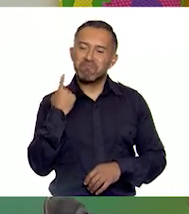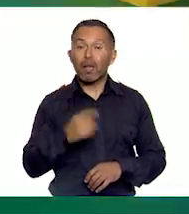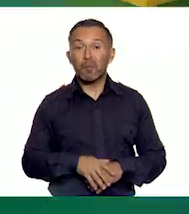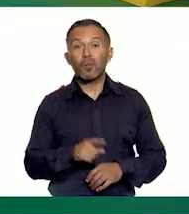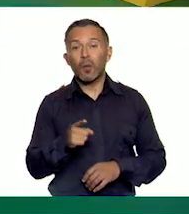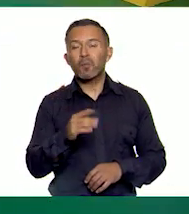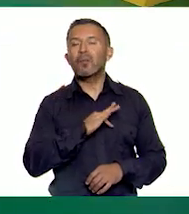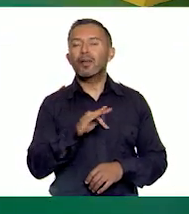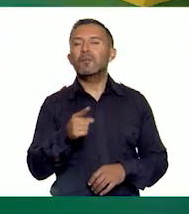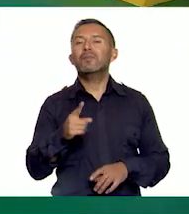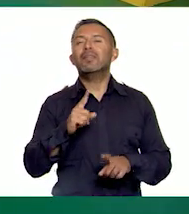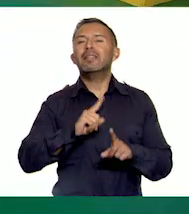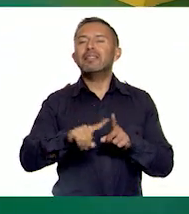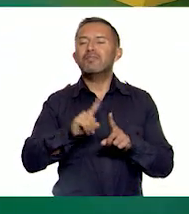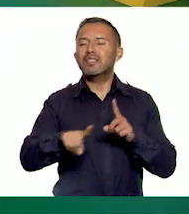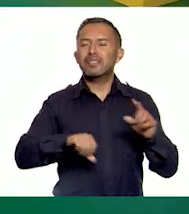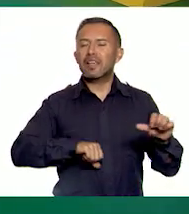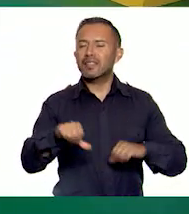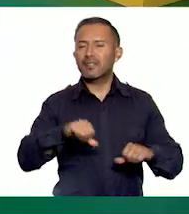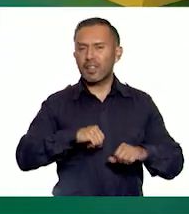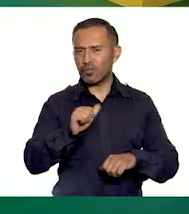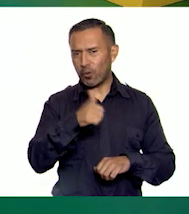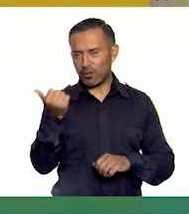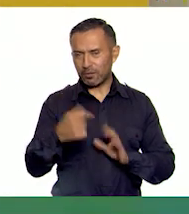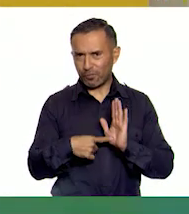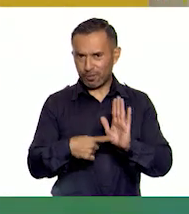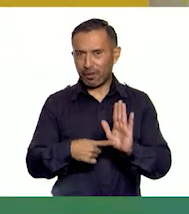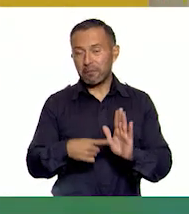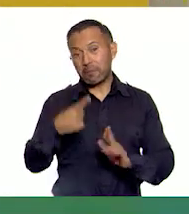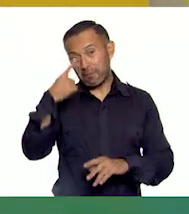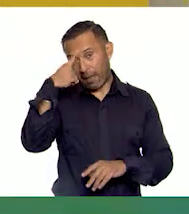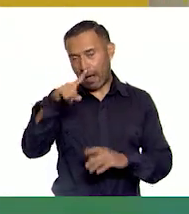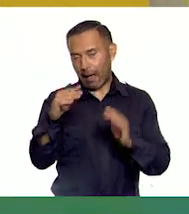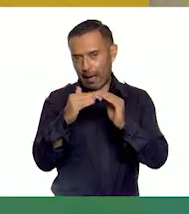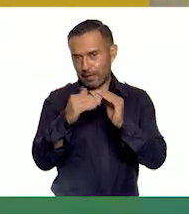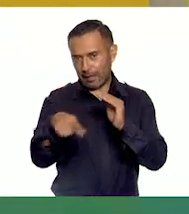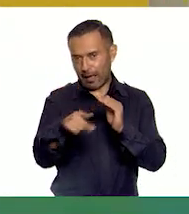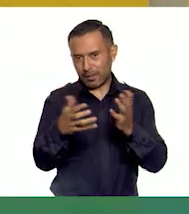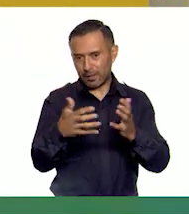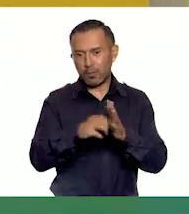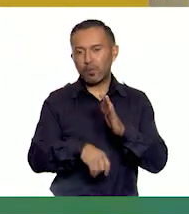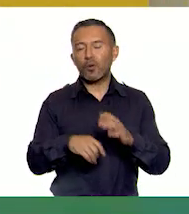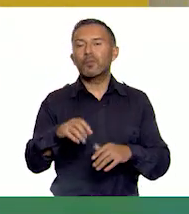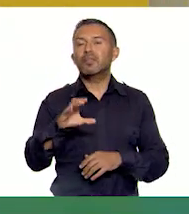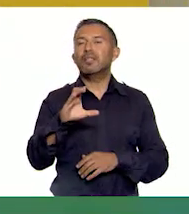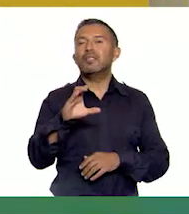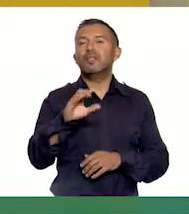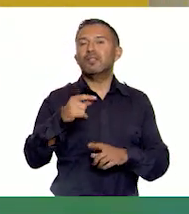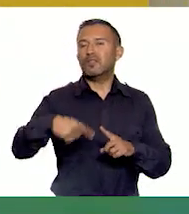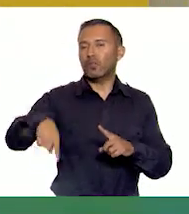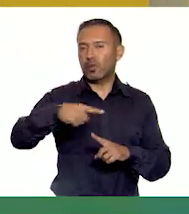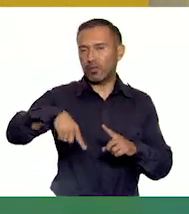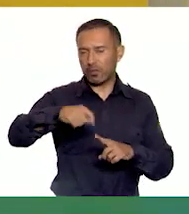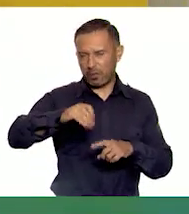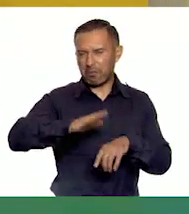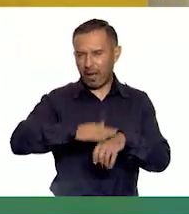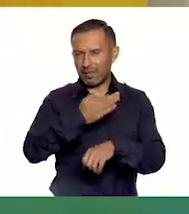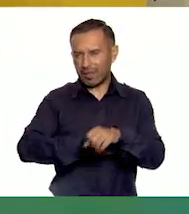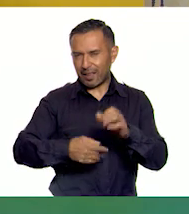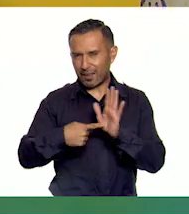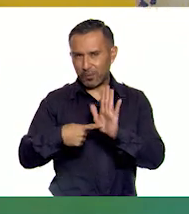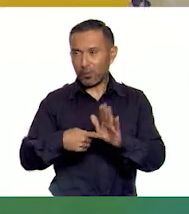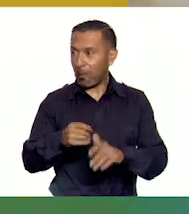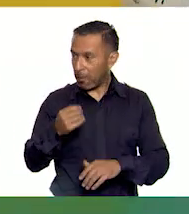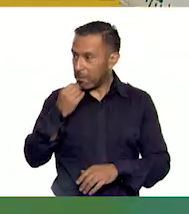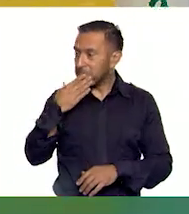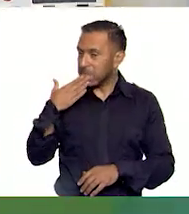otras actividades que pueden ser unas muy buenas alternativas para realizar en casa, como el circuito de aventuras que veremos más adelante. Eso me parece